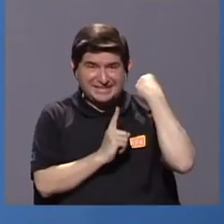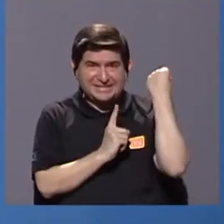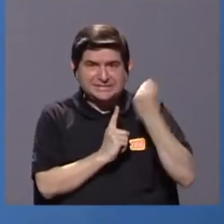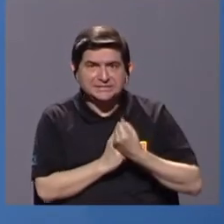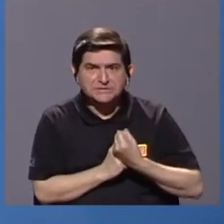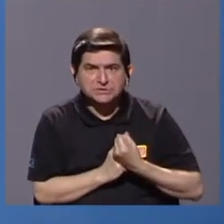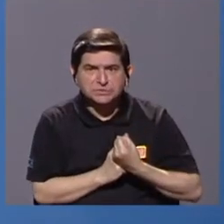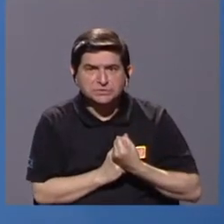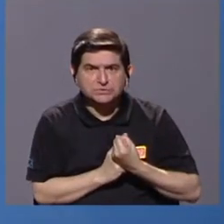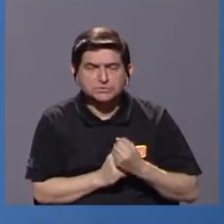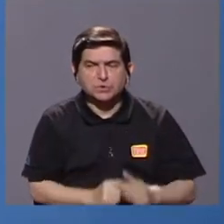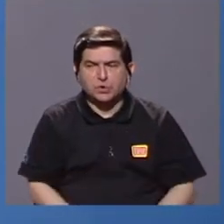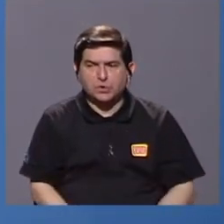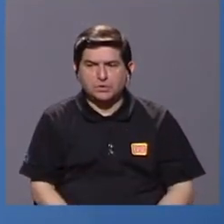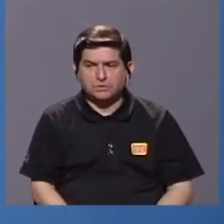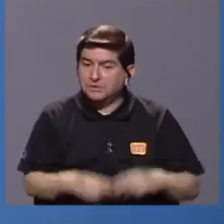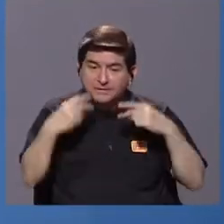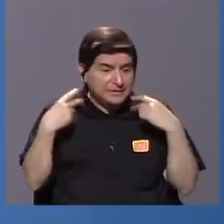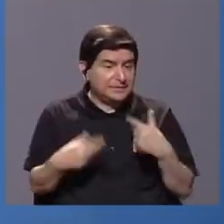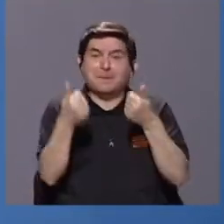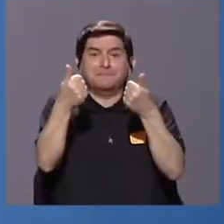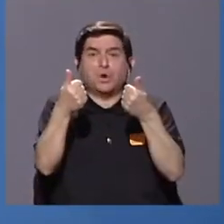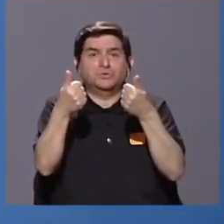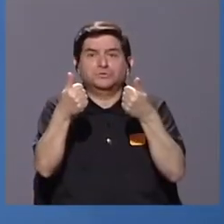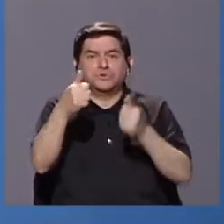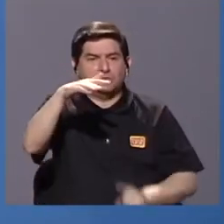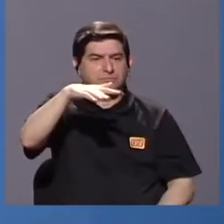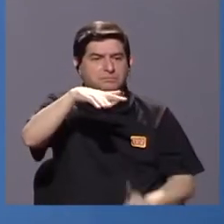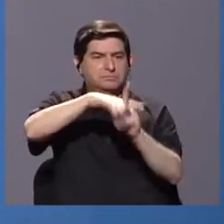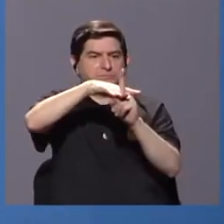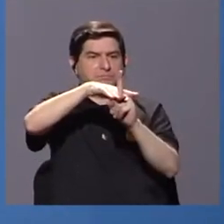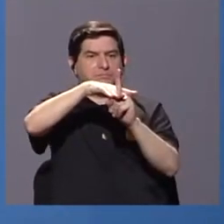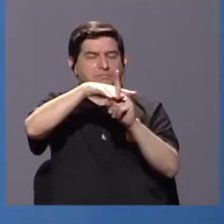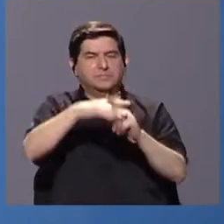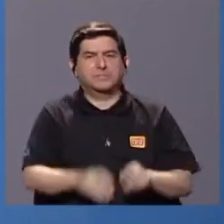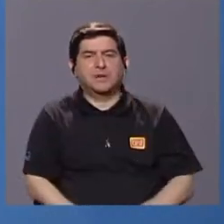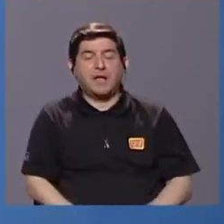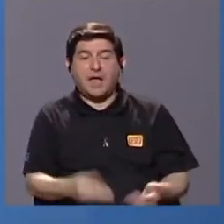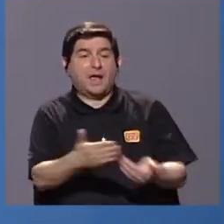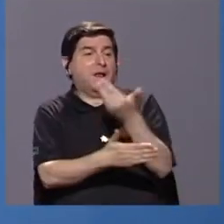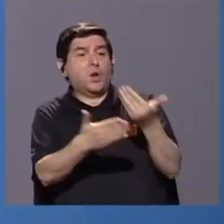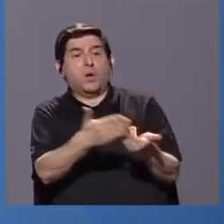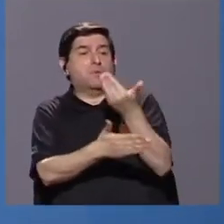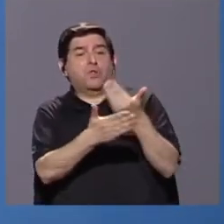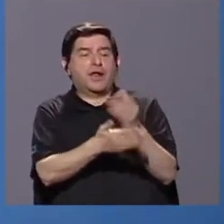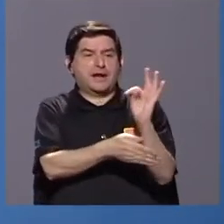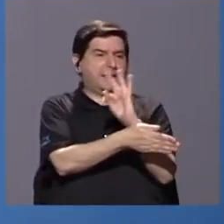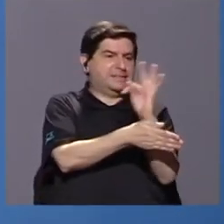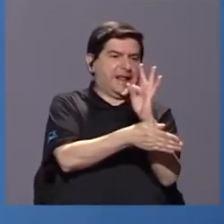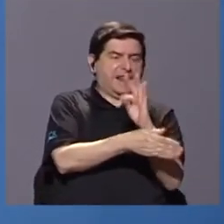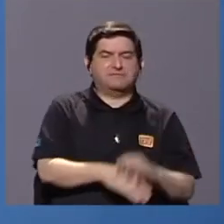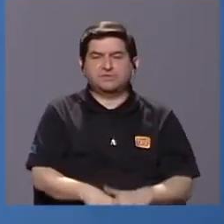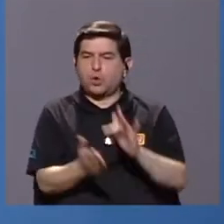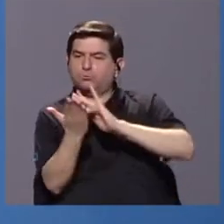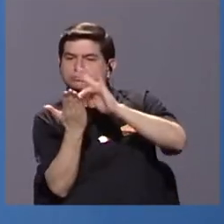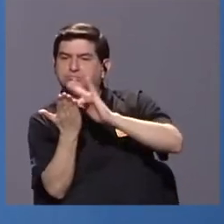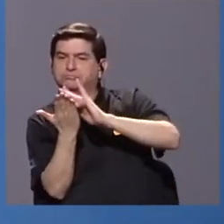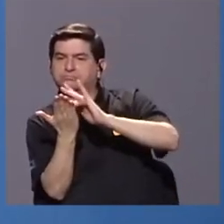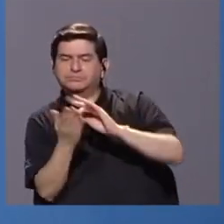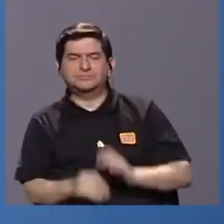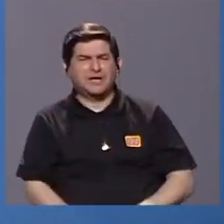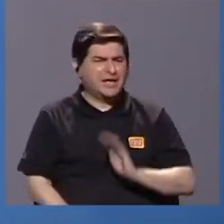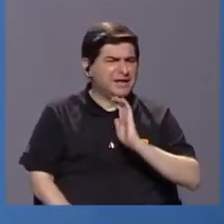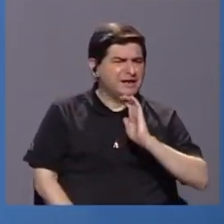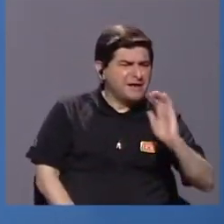de un pronto a otro entraron en la modernidad, llegó la televisión, llegaron los celulares, los